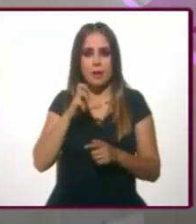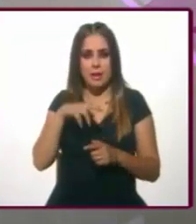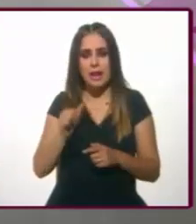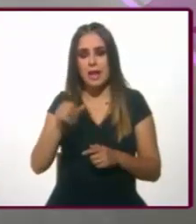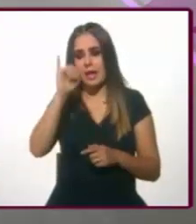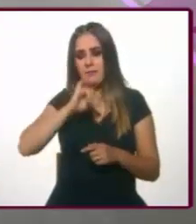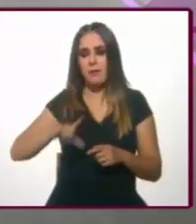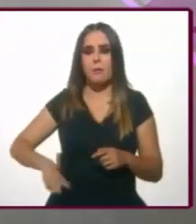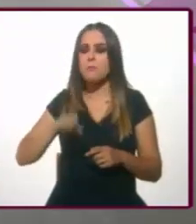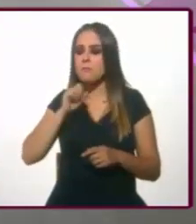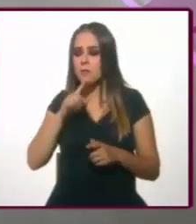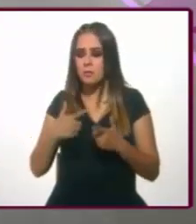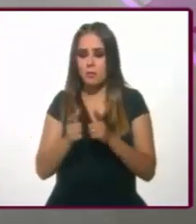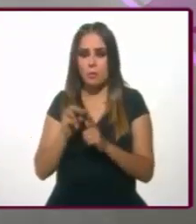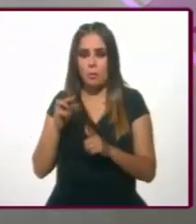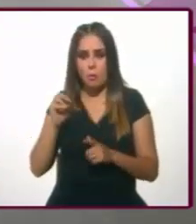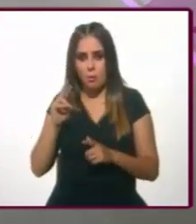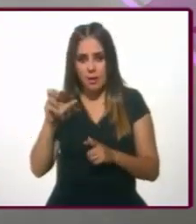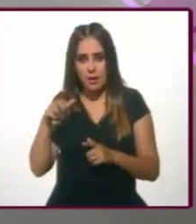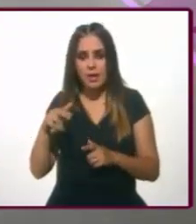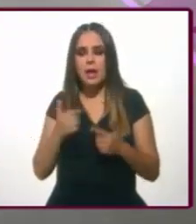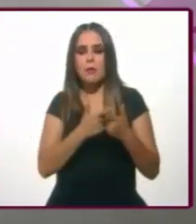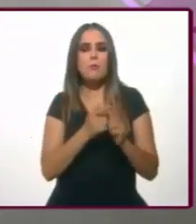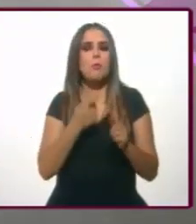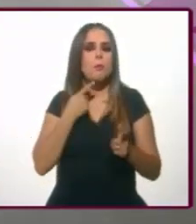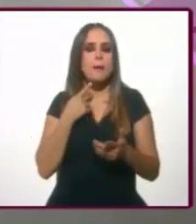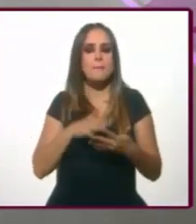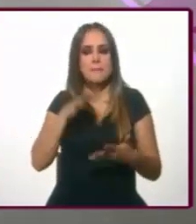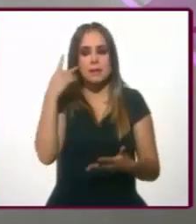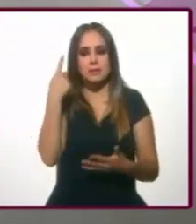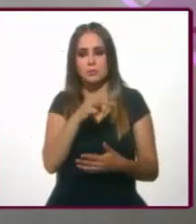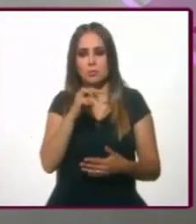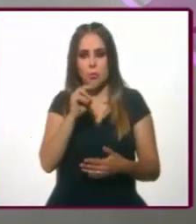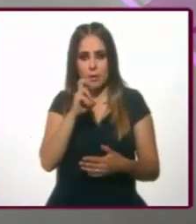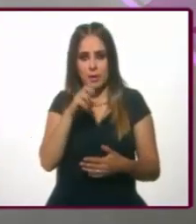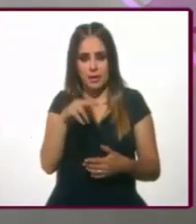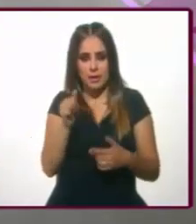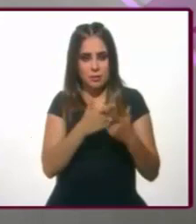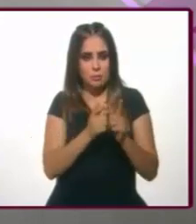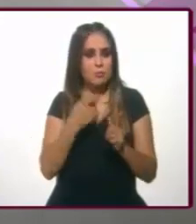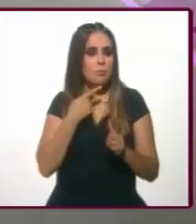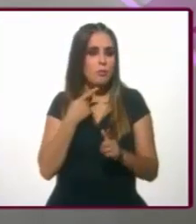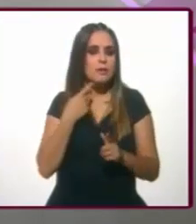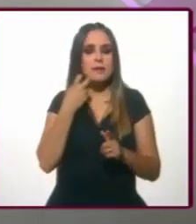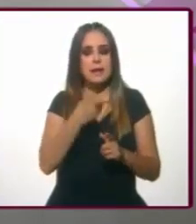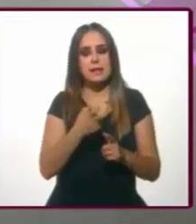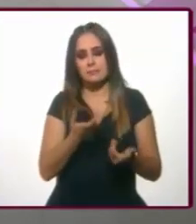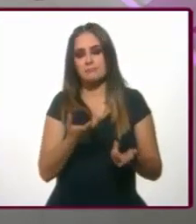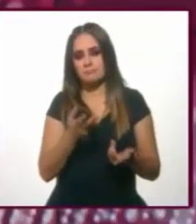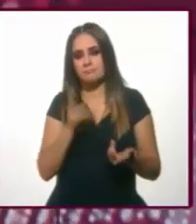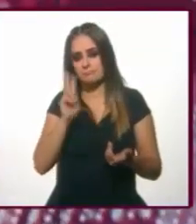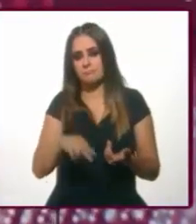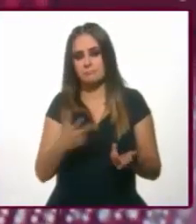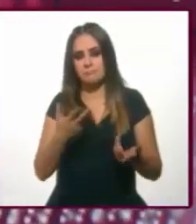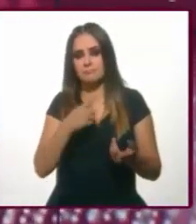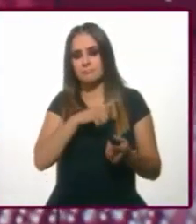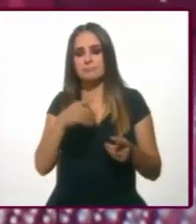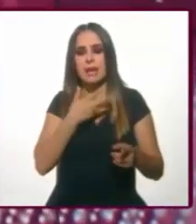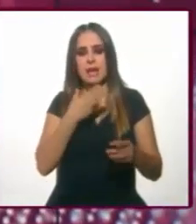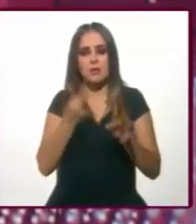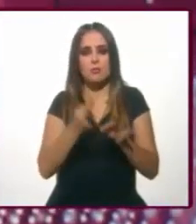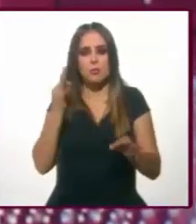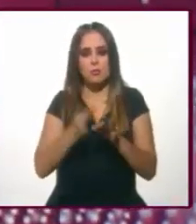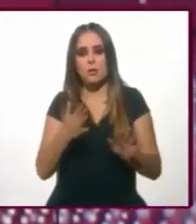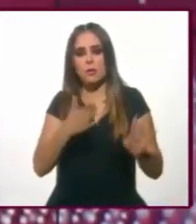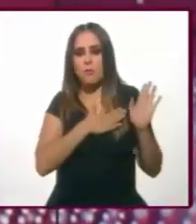presidente también es del mismo partido. Así es. Las expectativas están creciendo y todo está basado, Paco, tú me dirás, sino en que se estén cumpliendo con